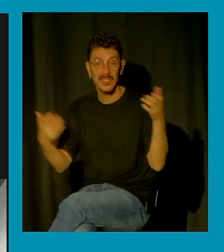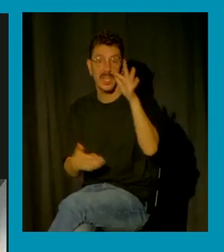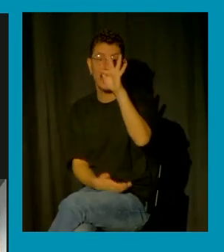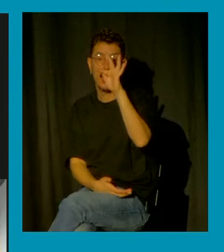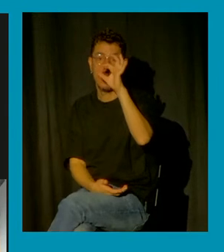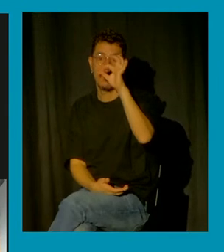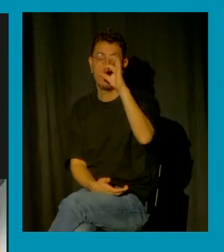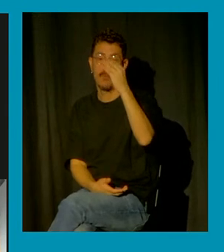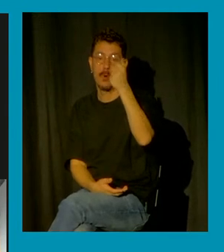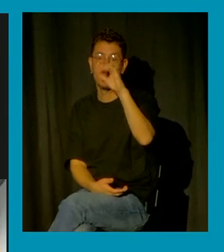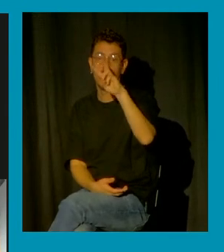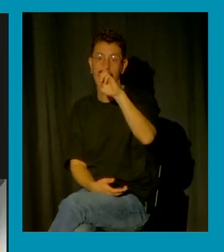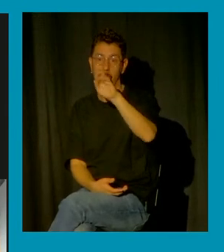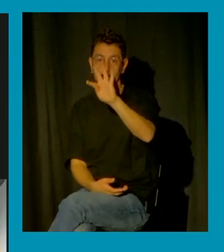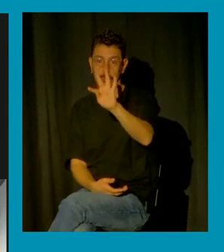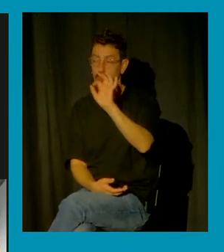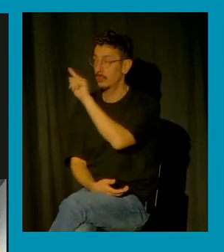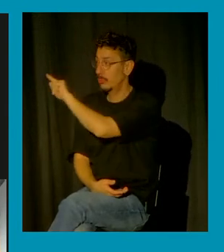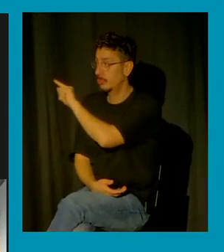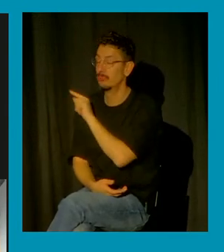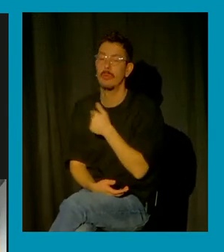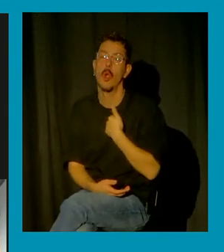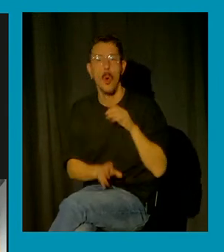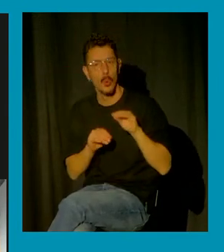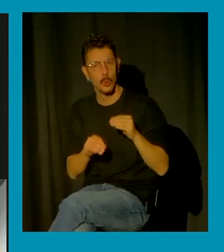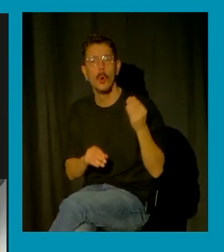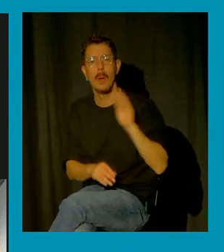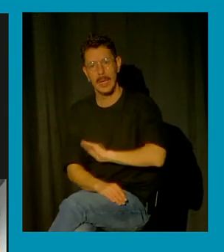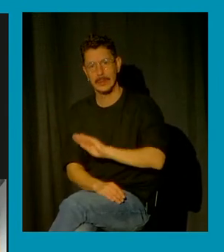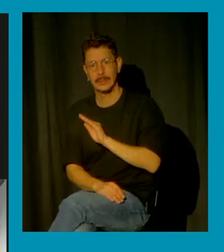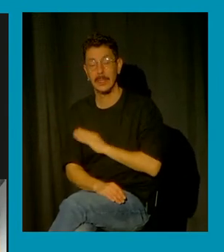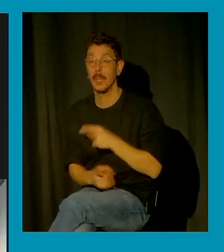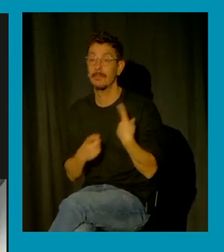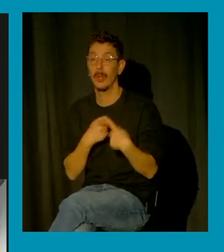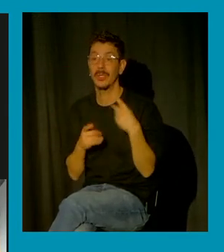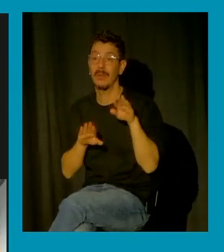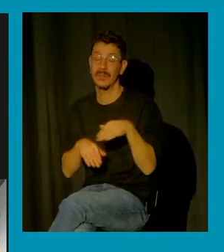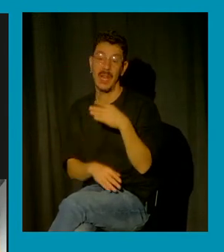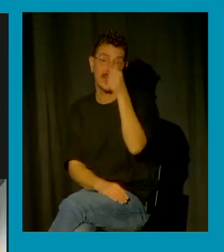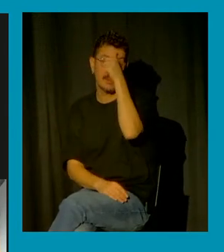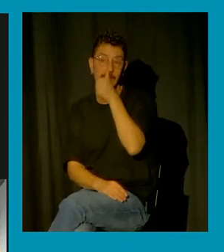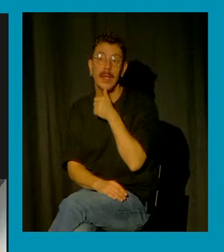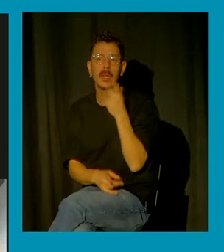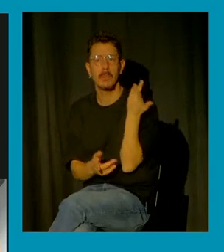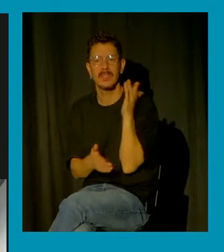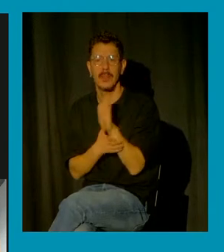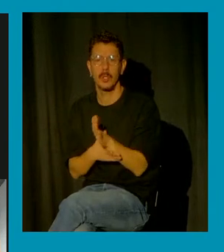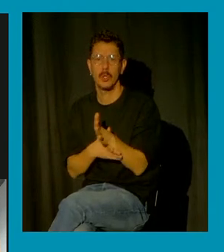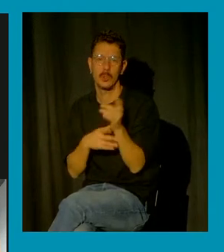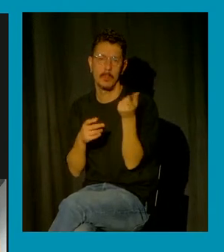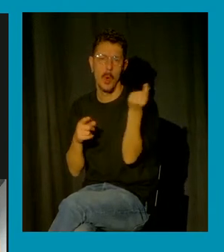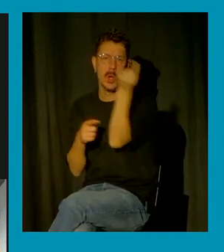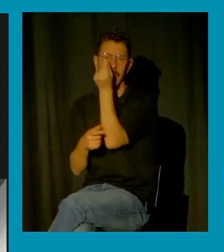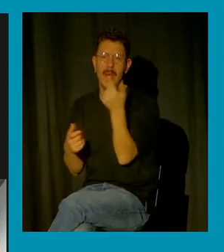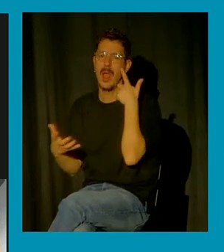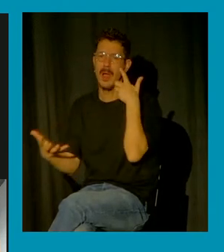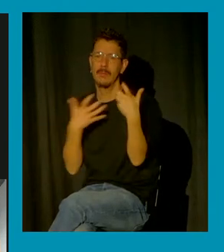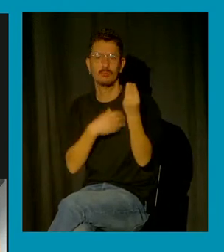porque me parece que la imagen es una representación gráfica de esta frase y que viene un poco a